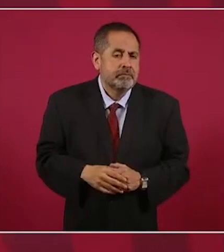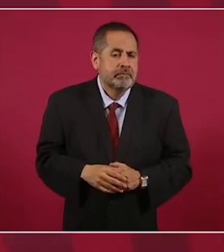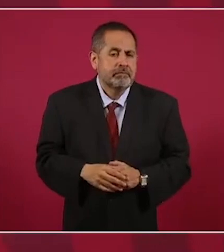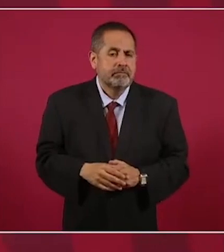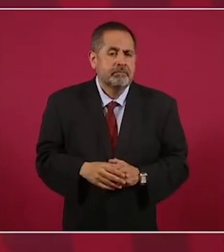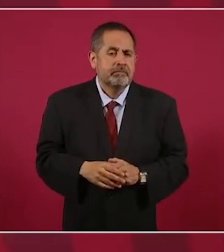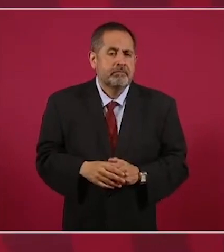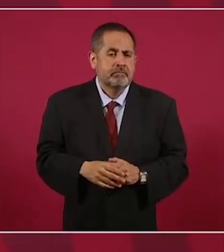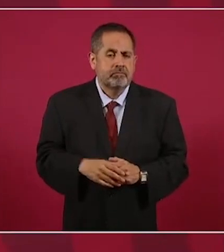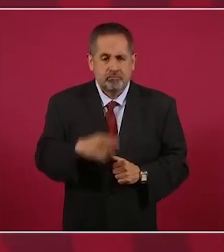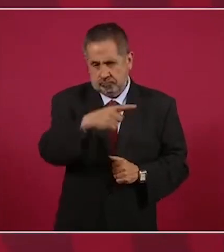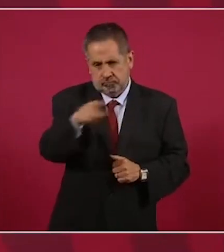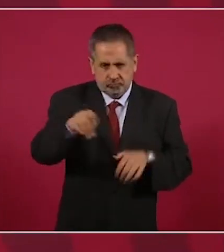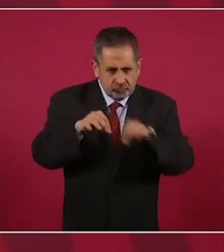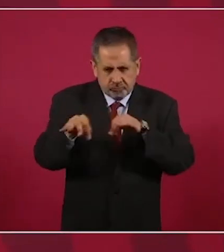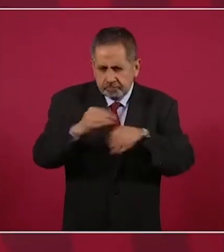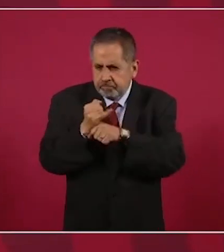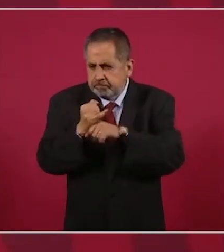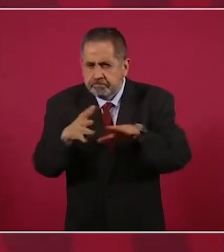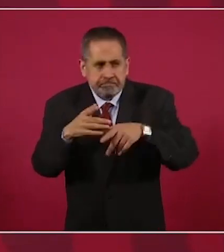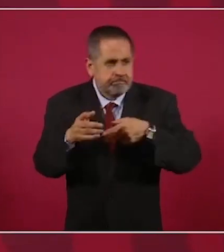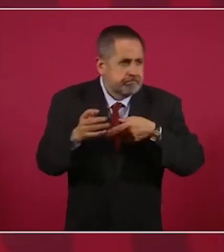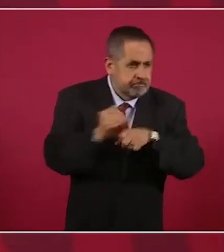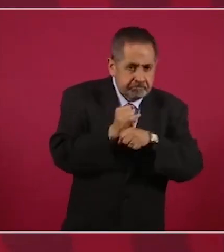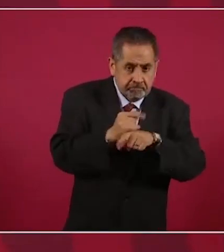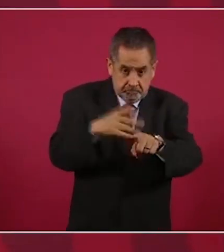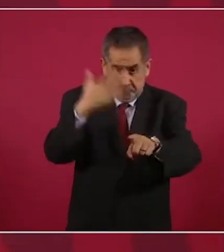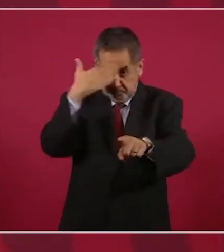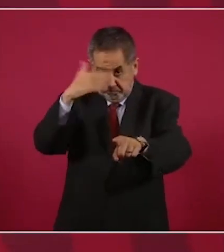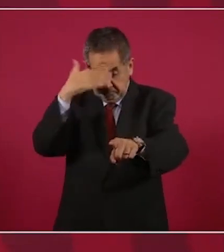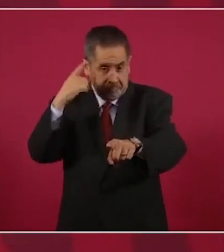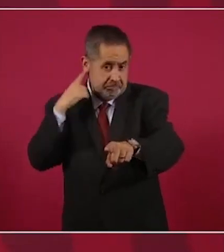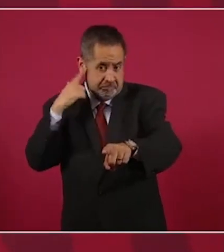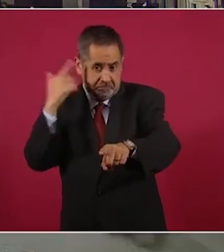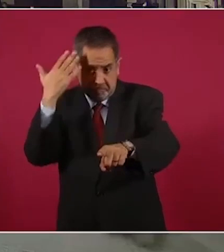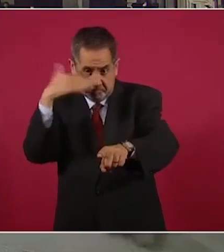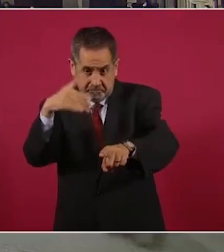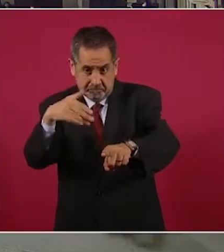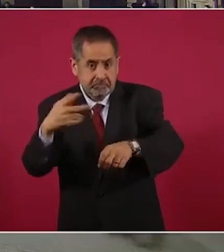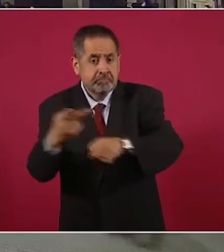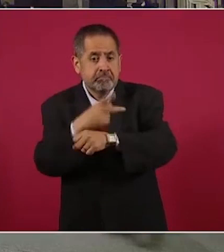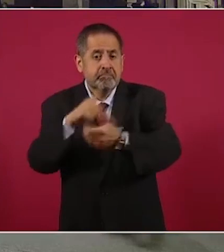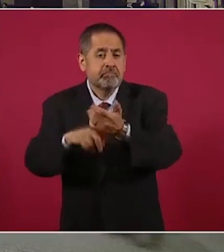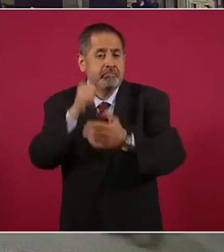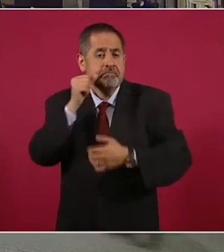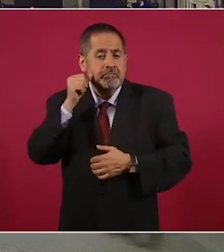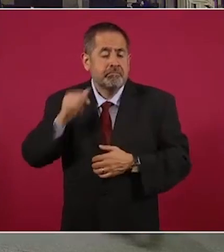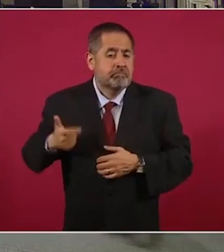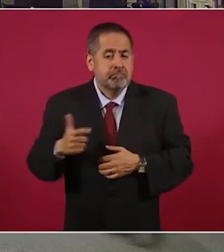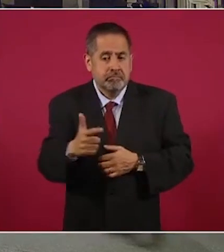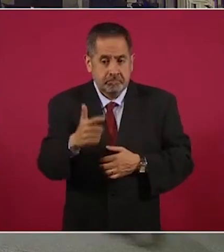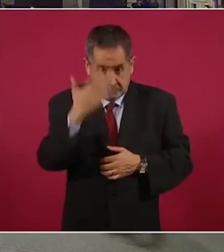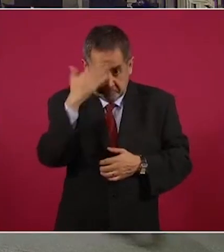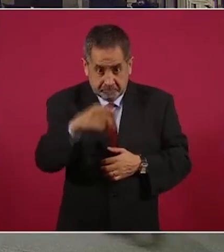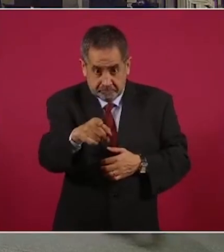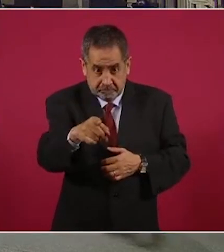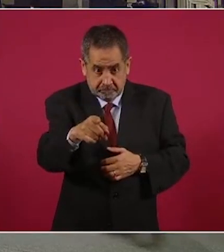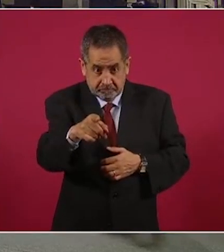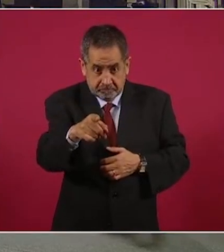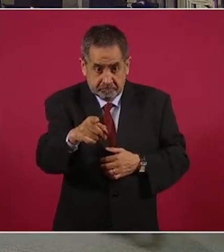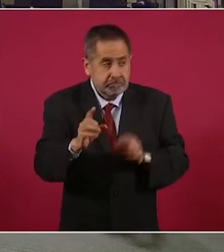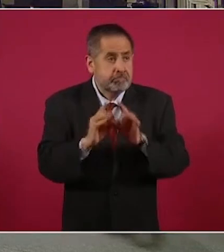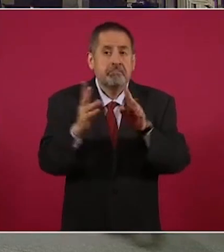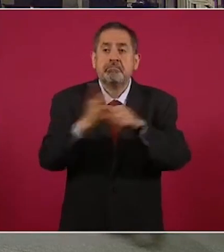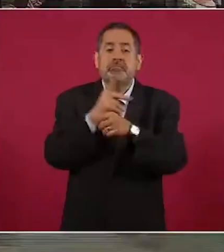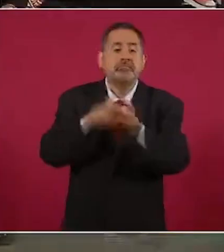su trabajo es la información. ¿Se enteraron de algo que haya